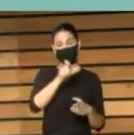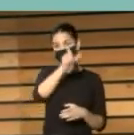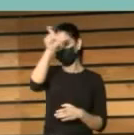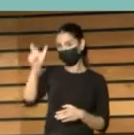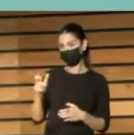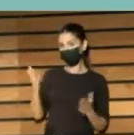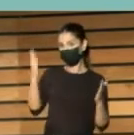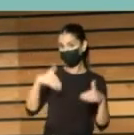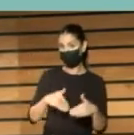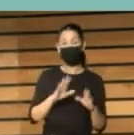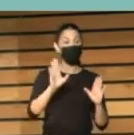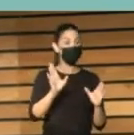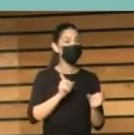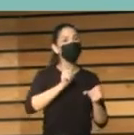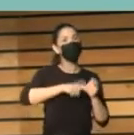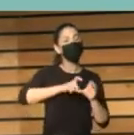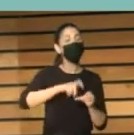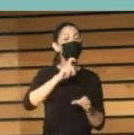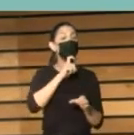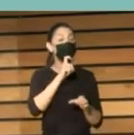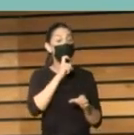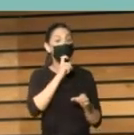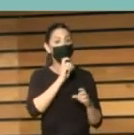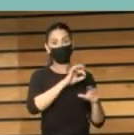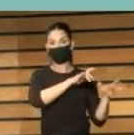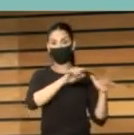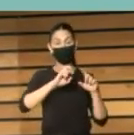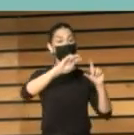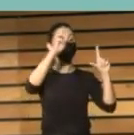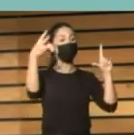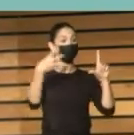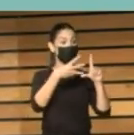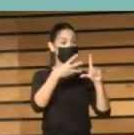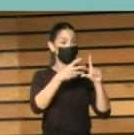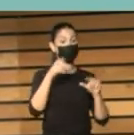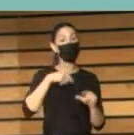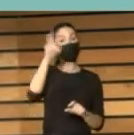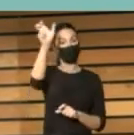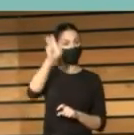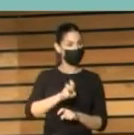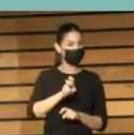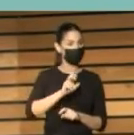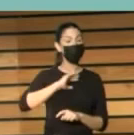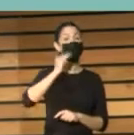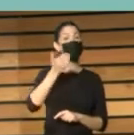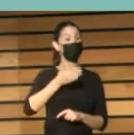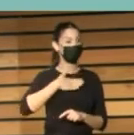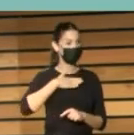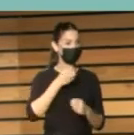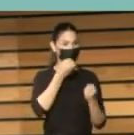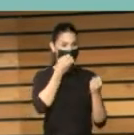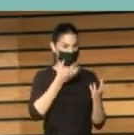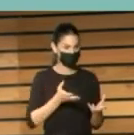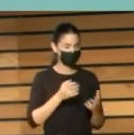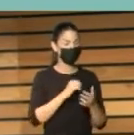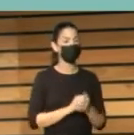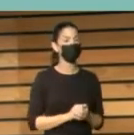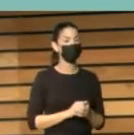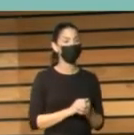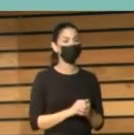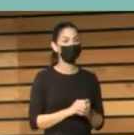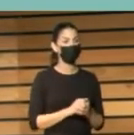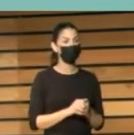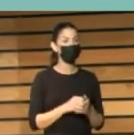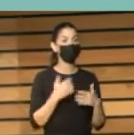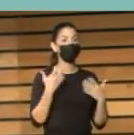pero que va a participar online y que estará con nosotros a partir de mañana. Bien, una de las funciones de la